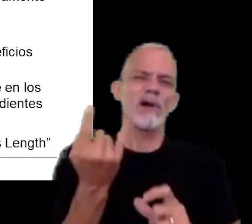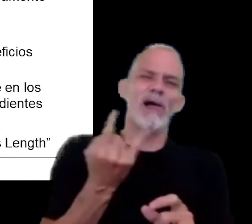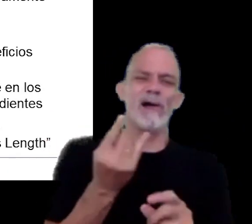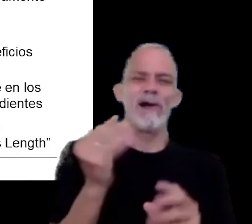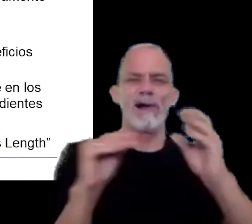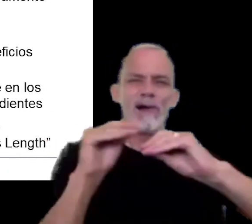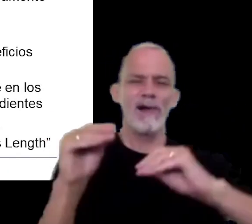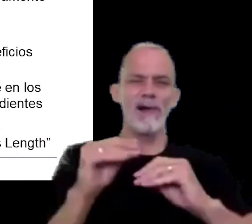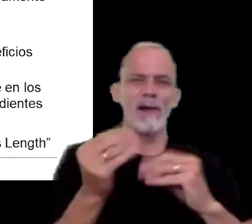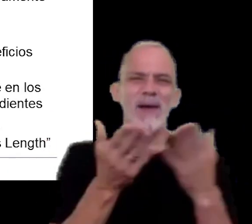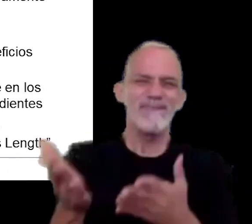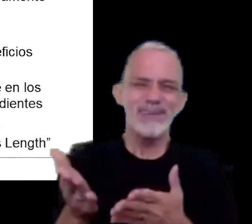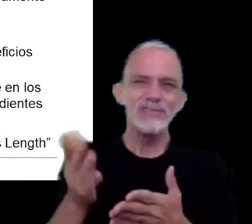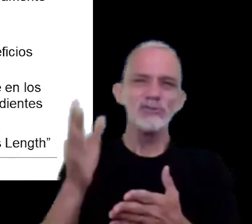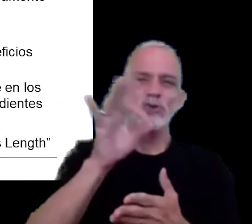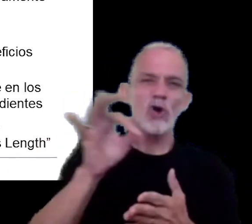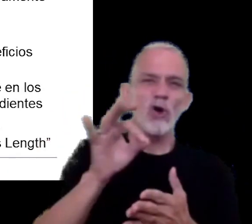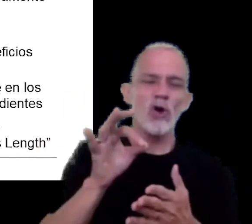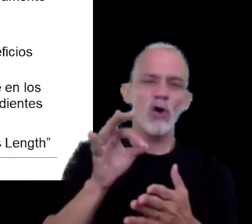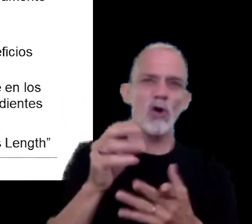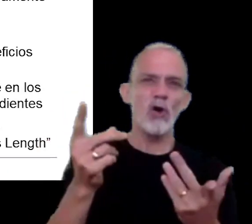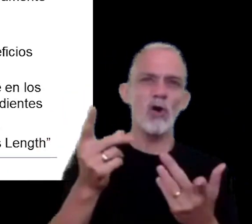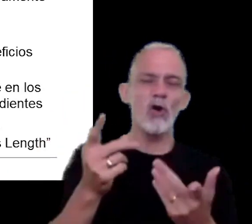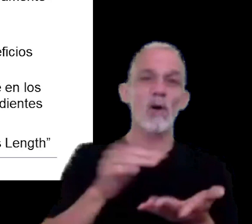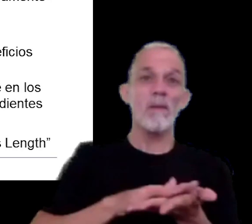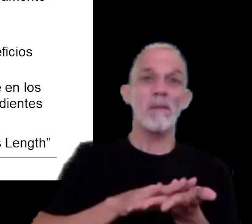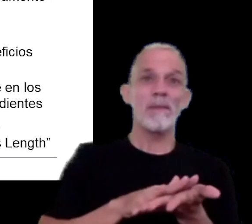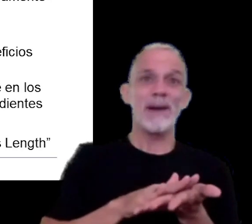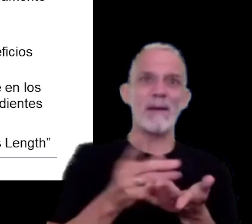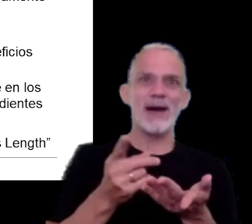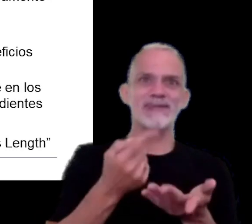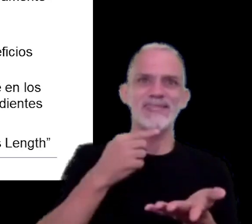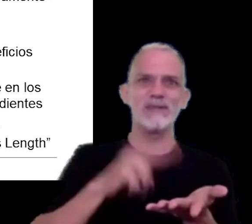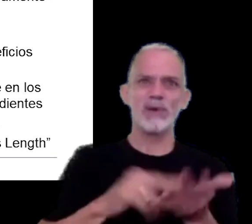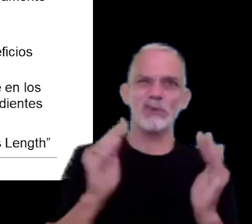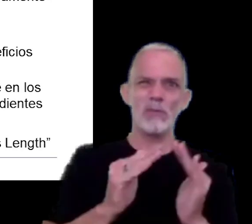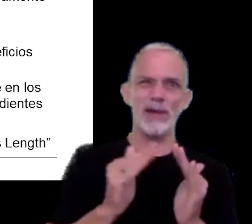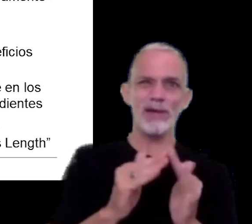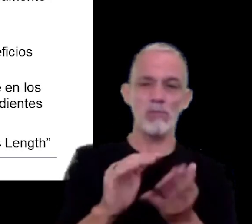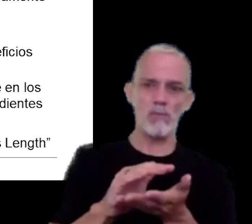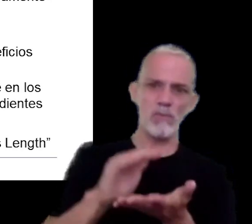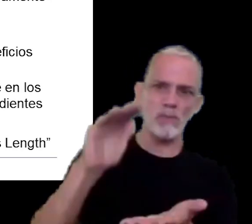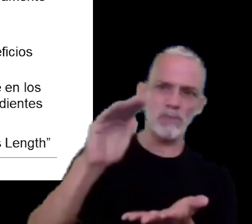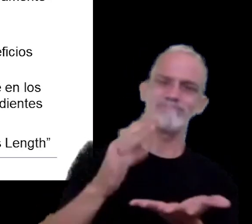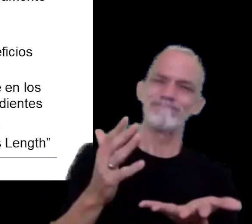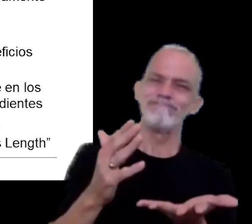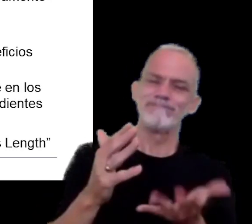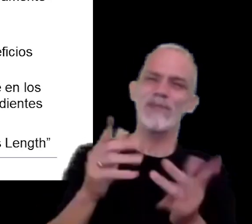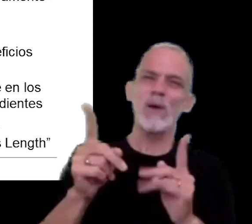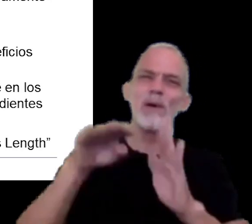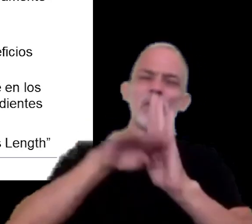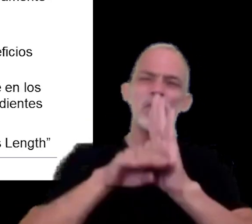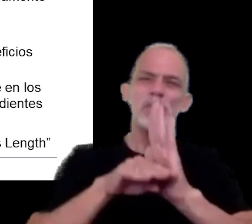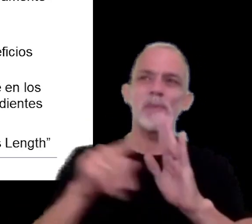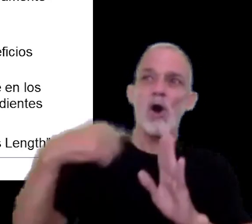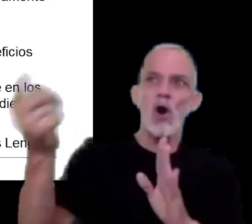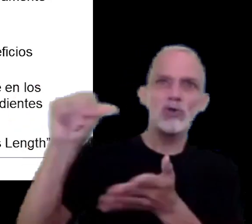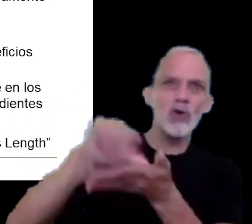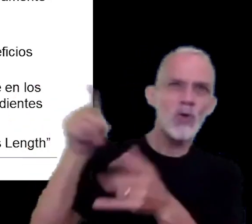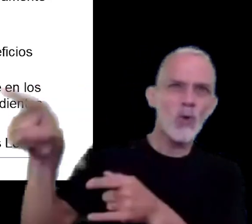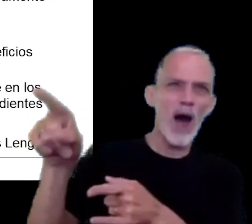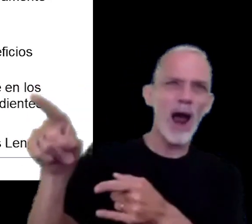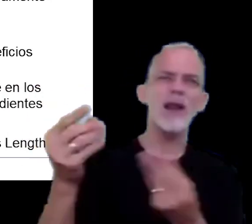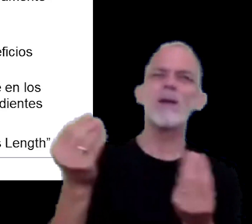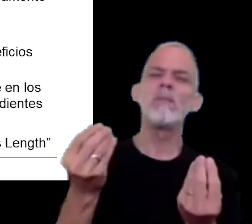beneficios y el ahuicamiento de base imponible que se pueda llegar a producir fuera de una jurisdicción por